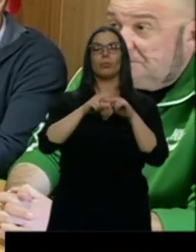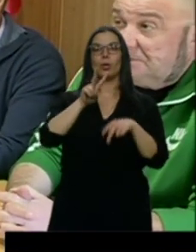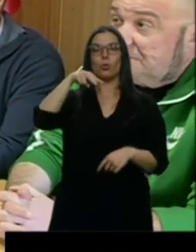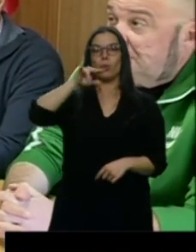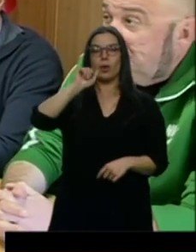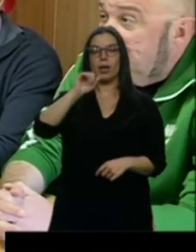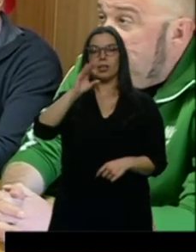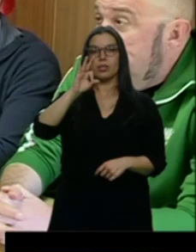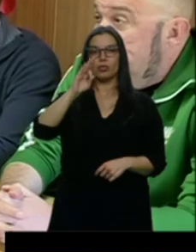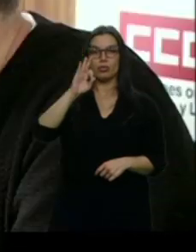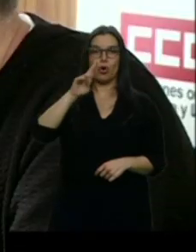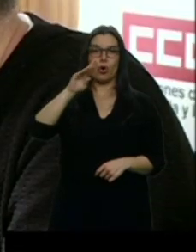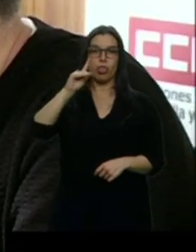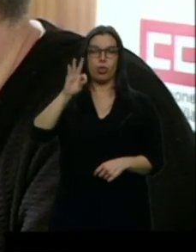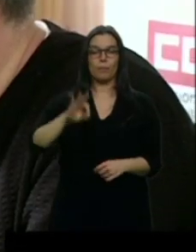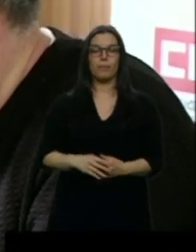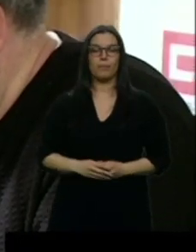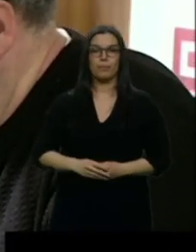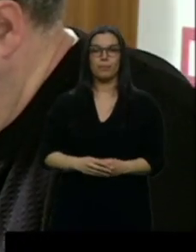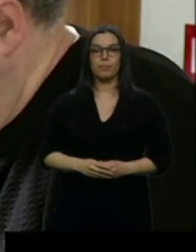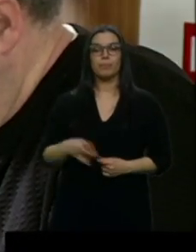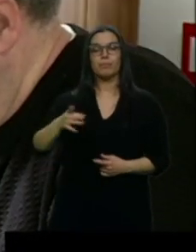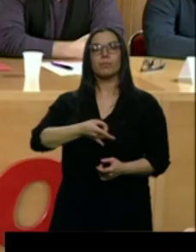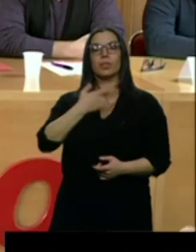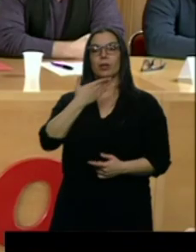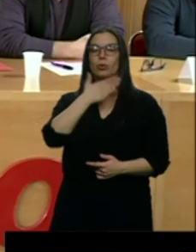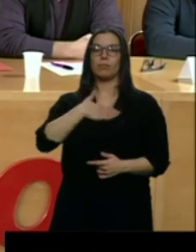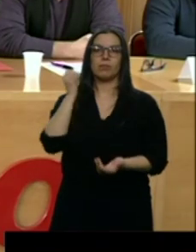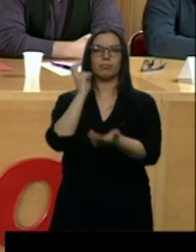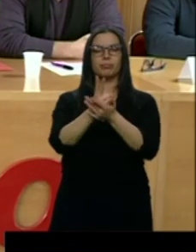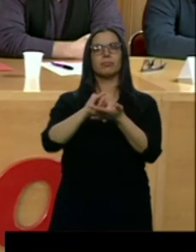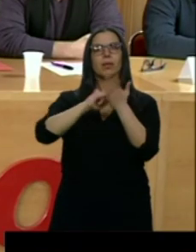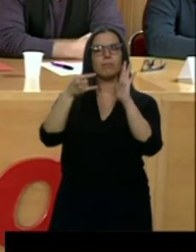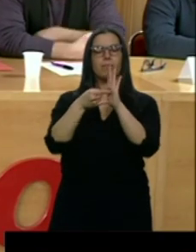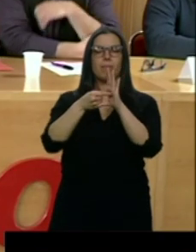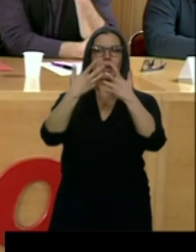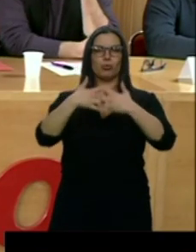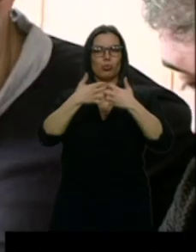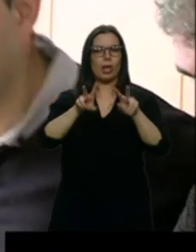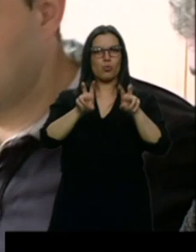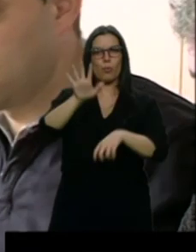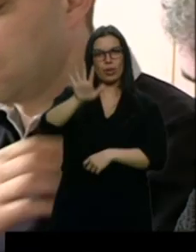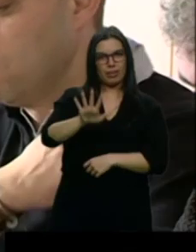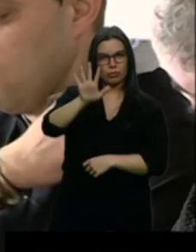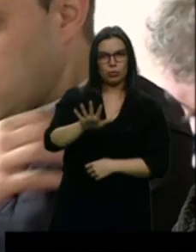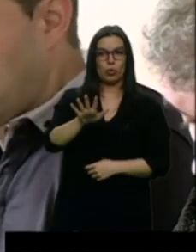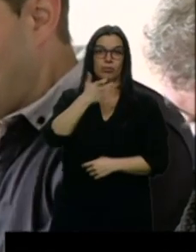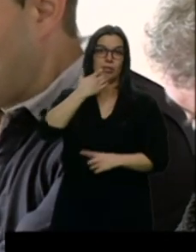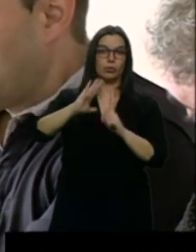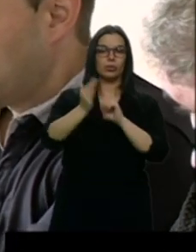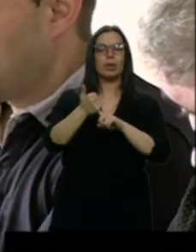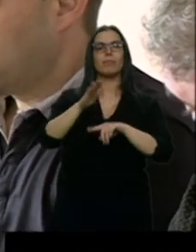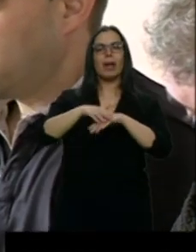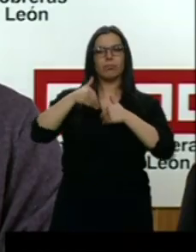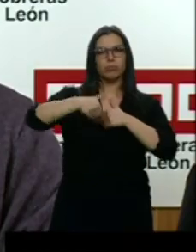El sindicato apuesta por un próximo plan industrial, sería ya el quinto, que garantiza el futuro de todas las plantas de Renault en España.